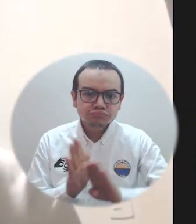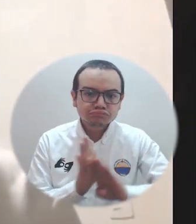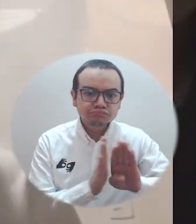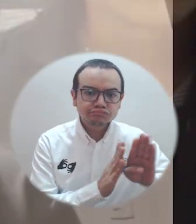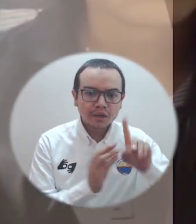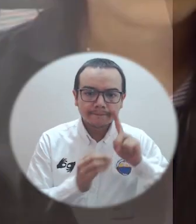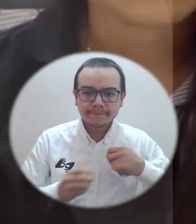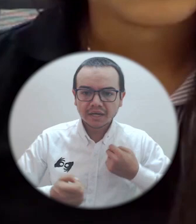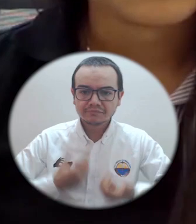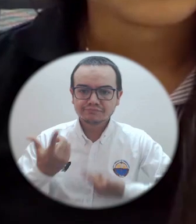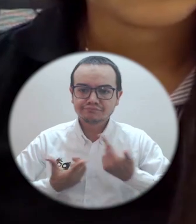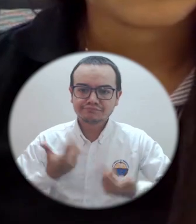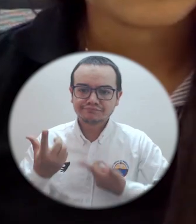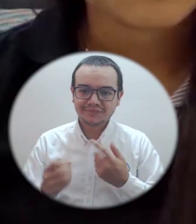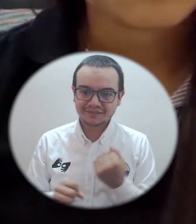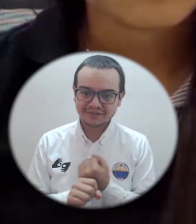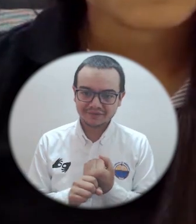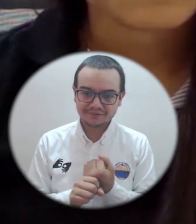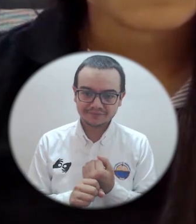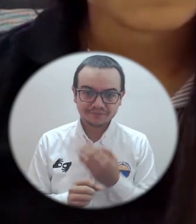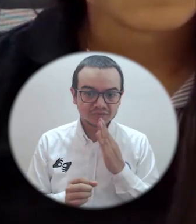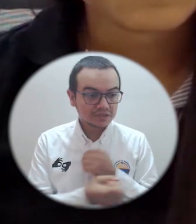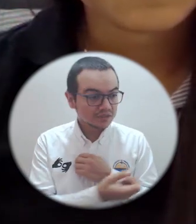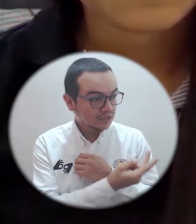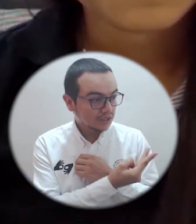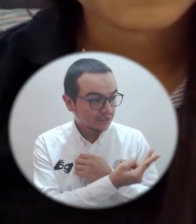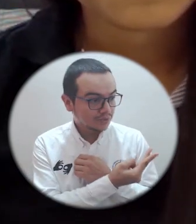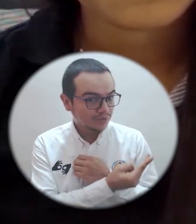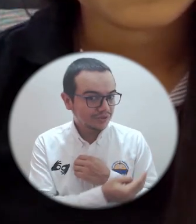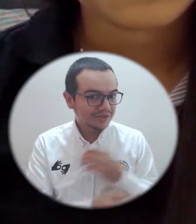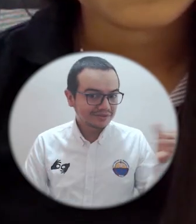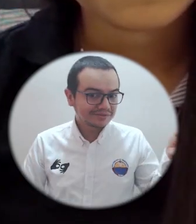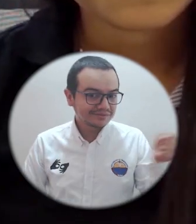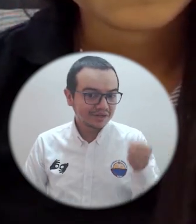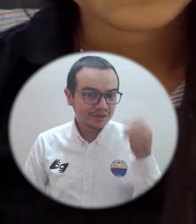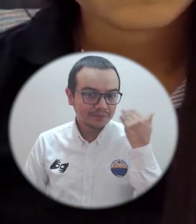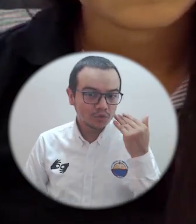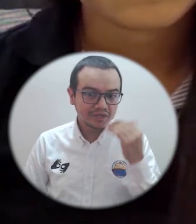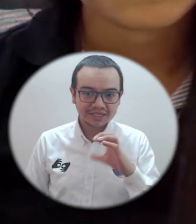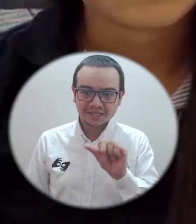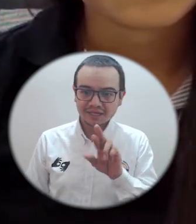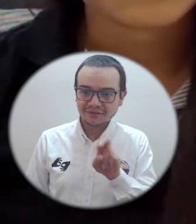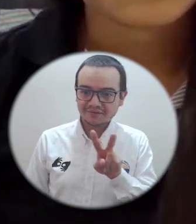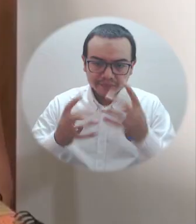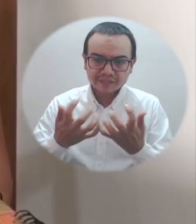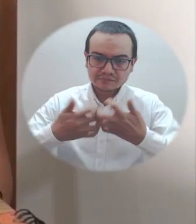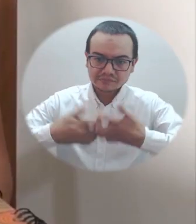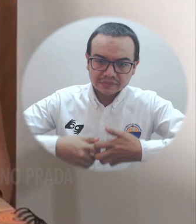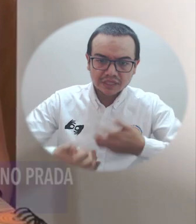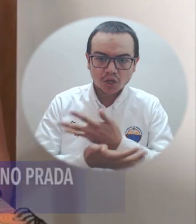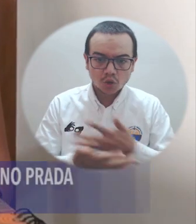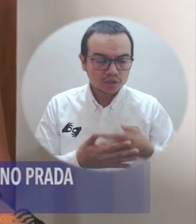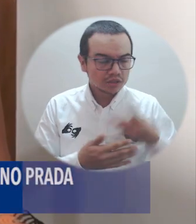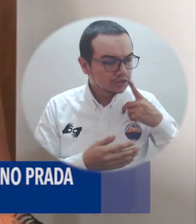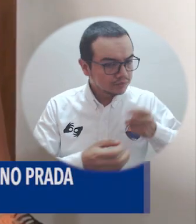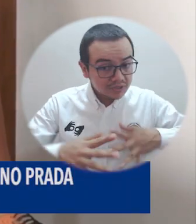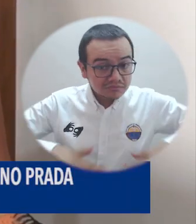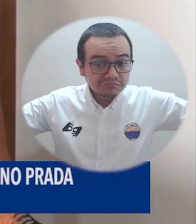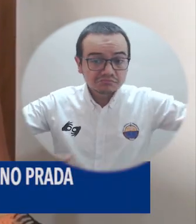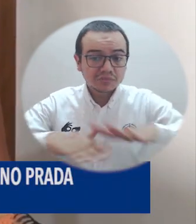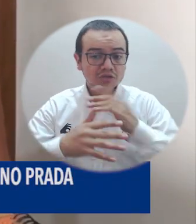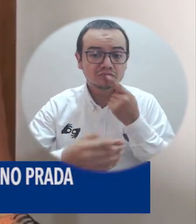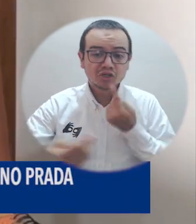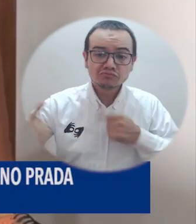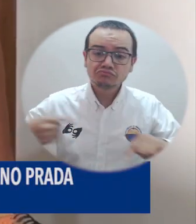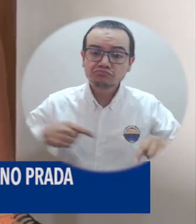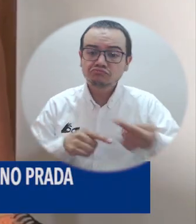cual fue liderada por las empresas Karen Daniela y Estefany Carvajalino, más conocidas como las Hermanas Carvajalino. Fue un espacio muy agradable en